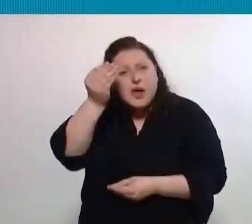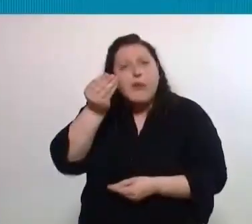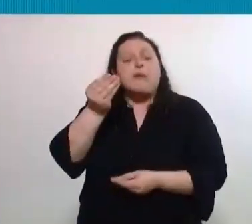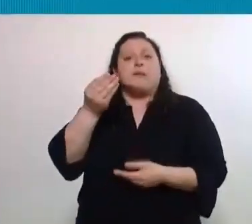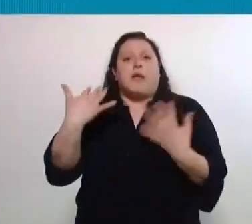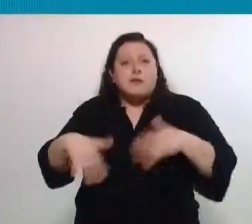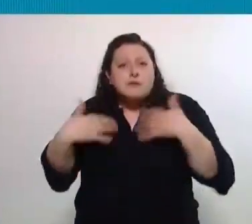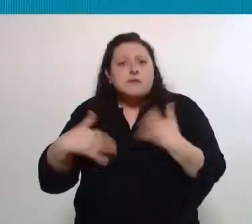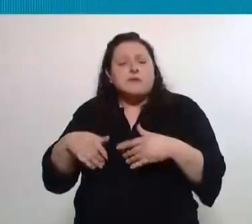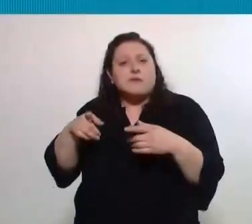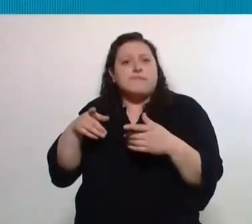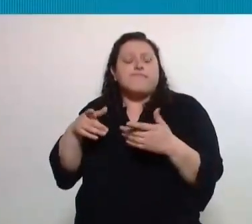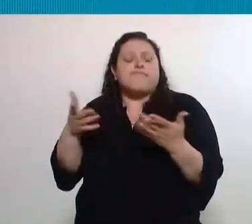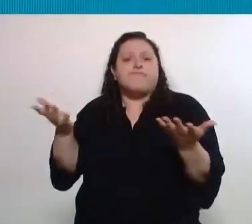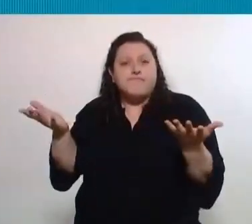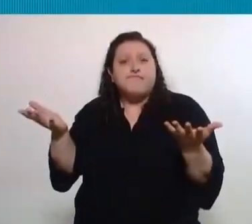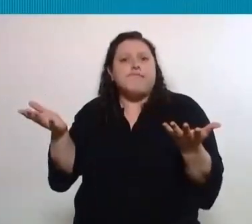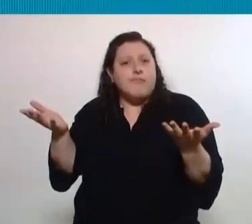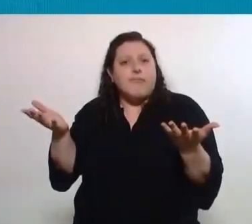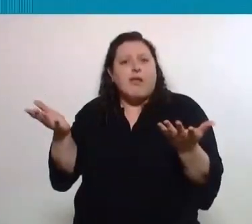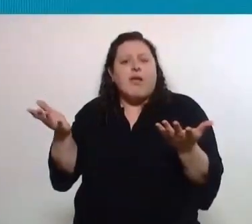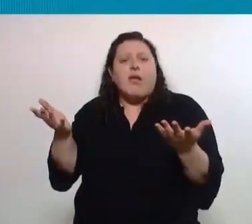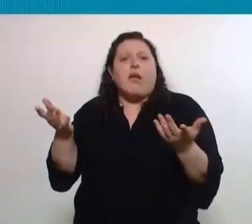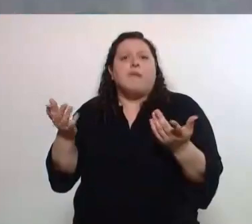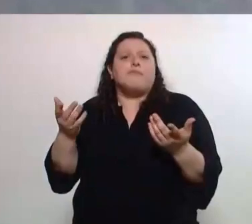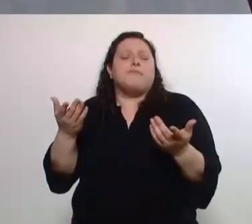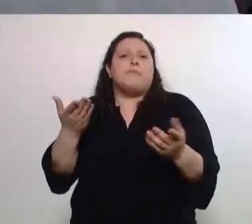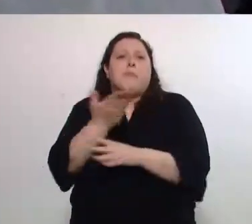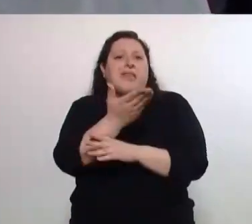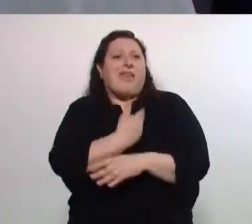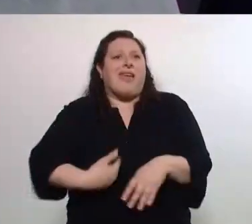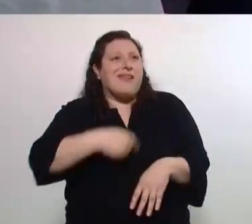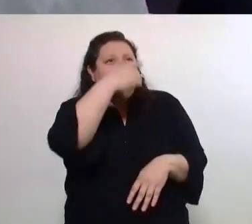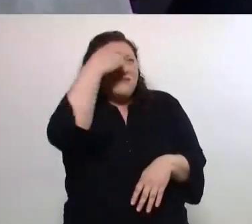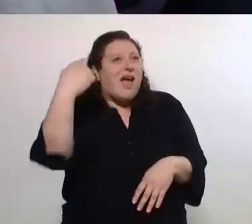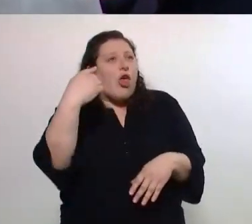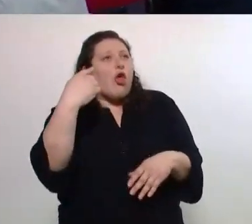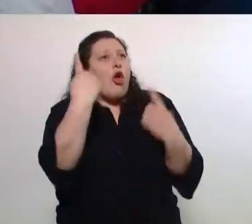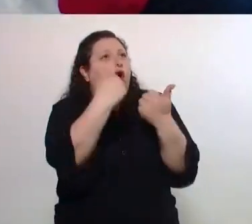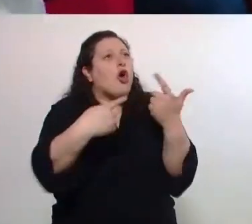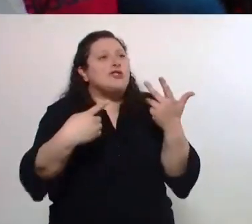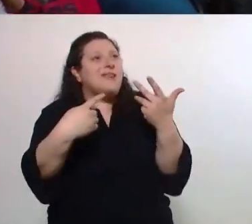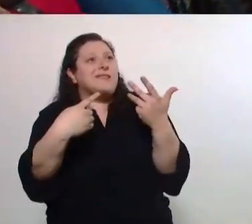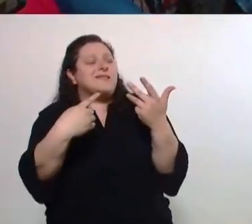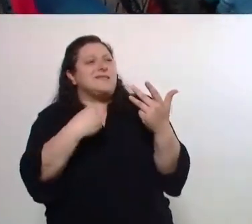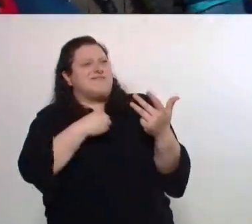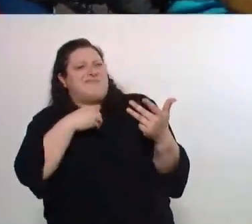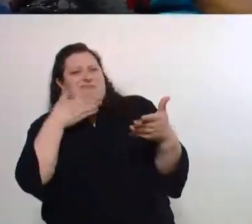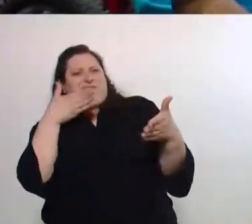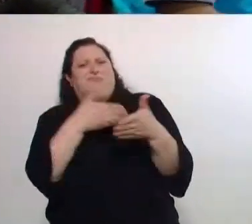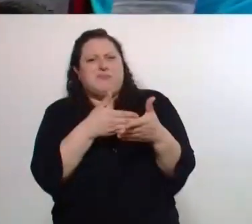al Estado como un obstáculo en lugar de como un aliado por la